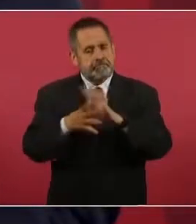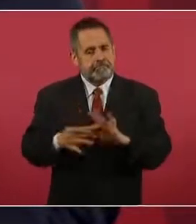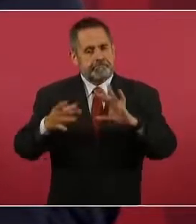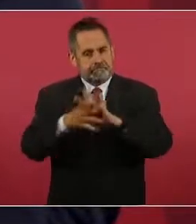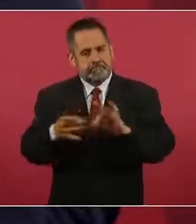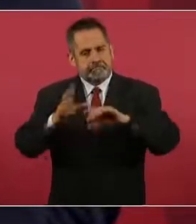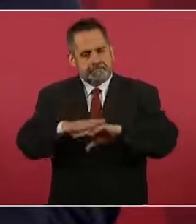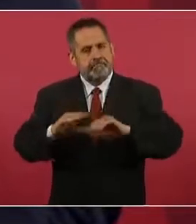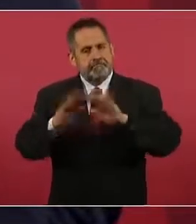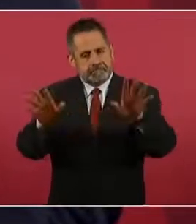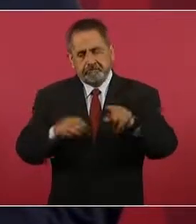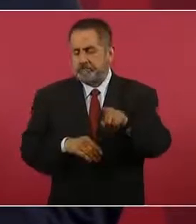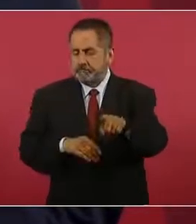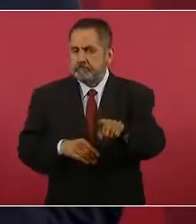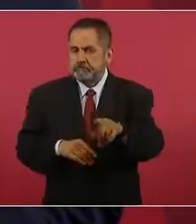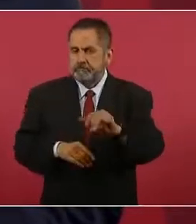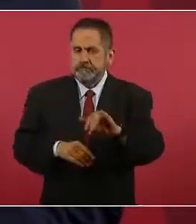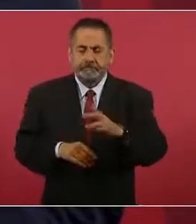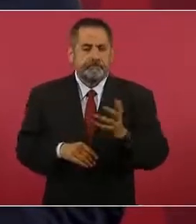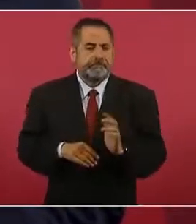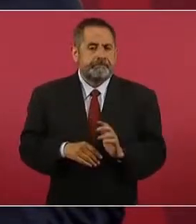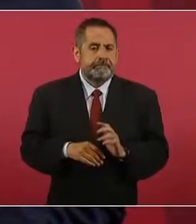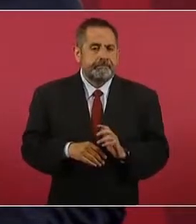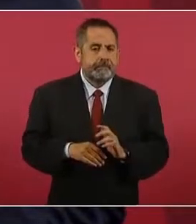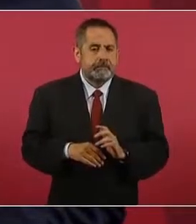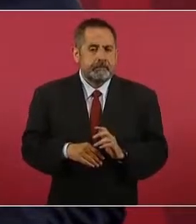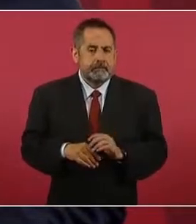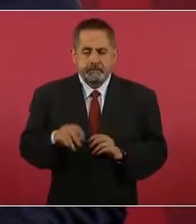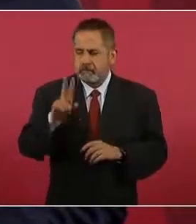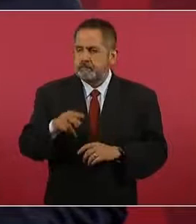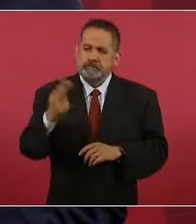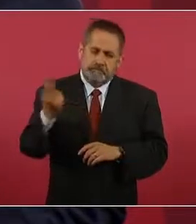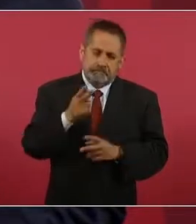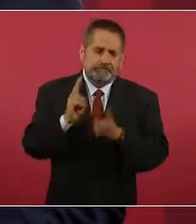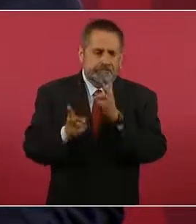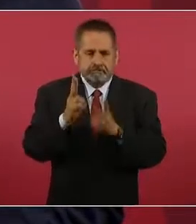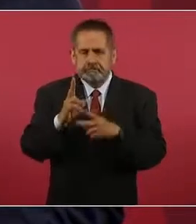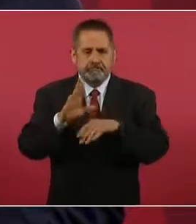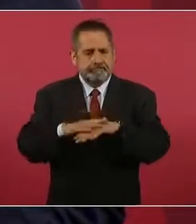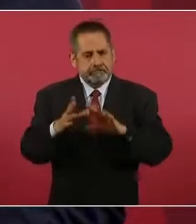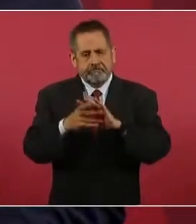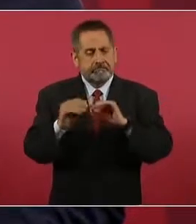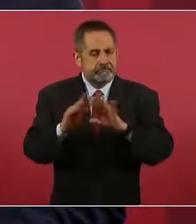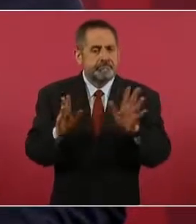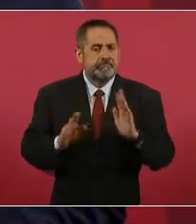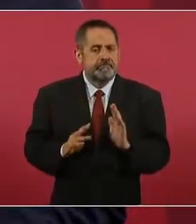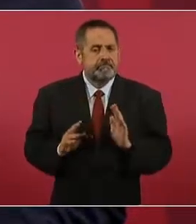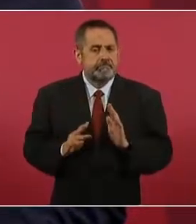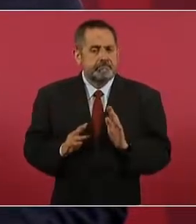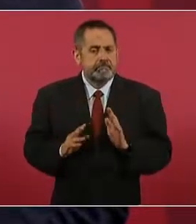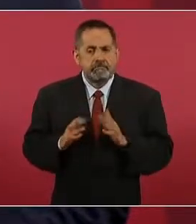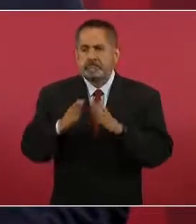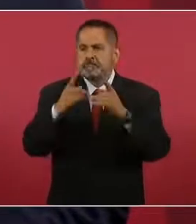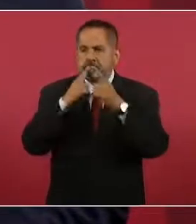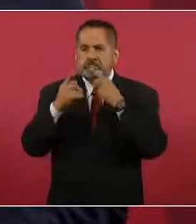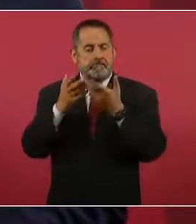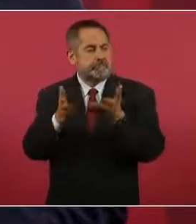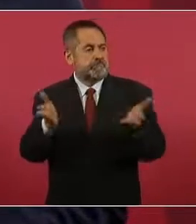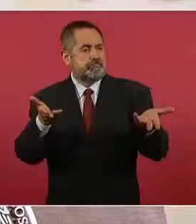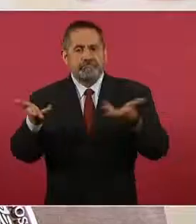sí es necesario que se abra el debate,